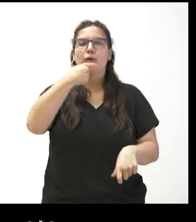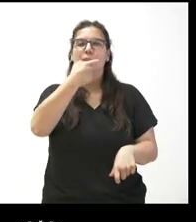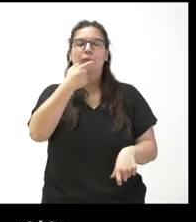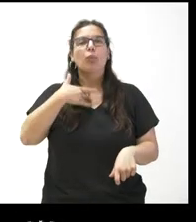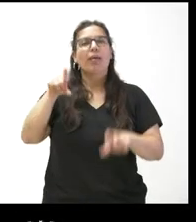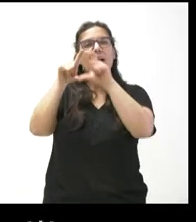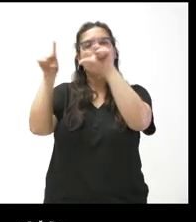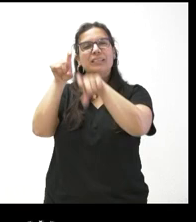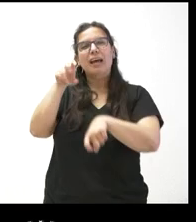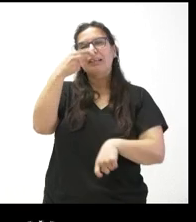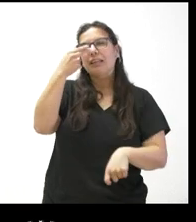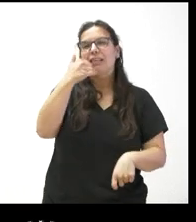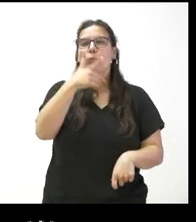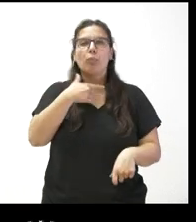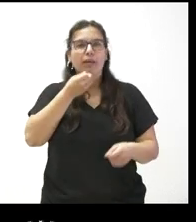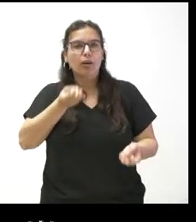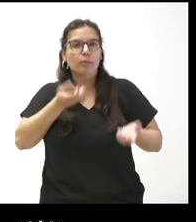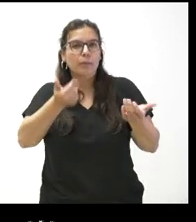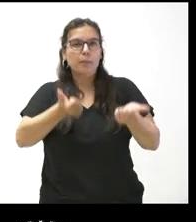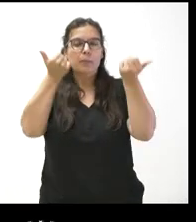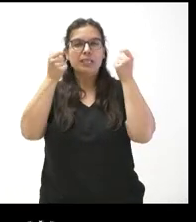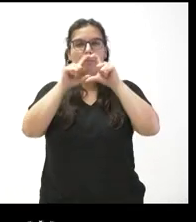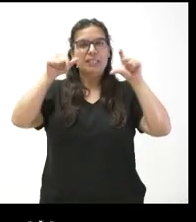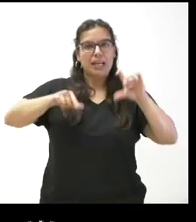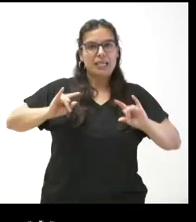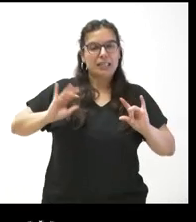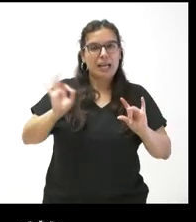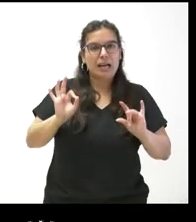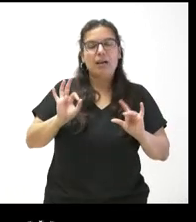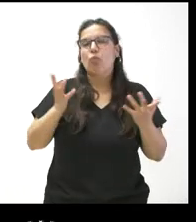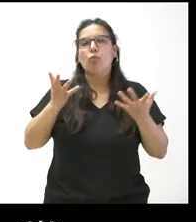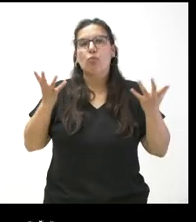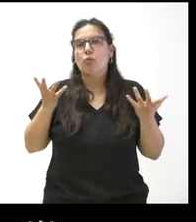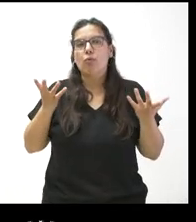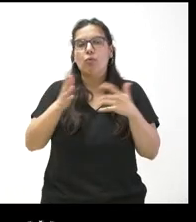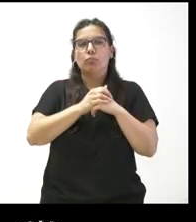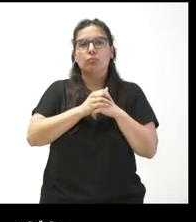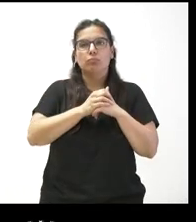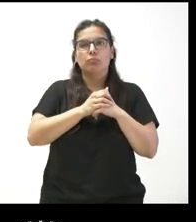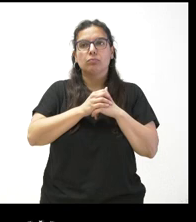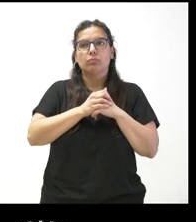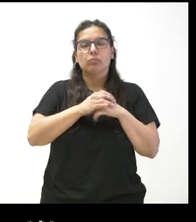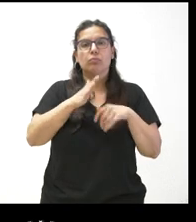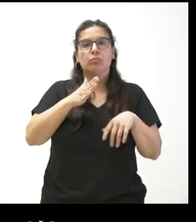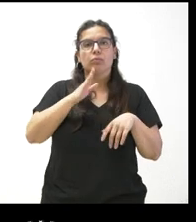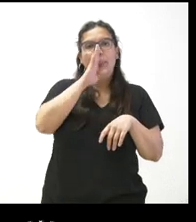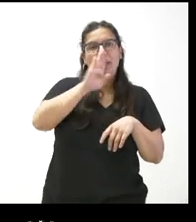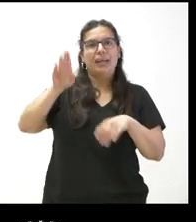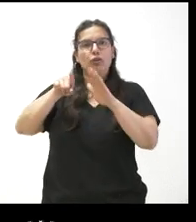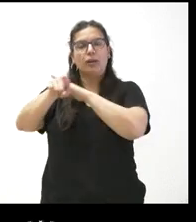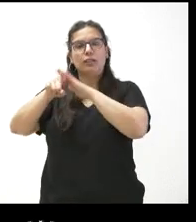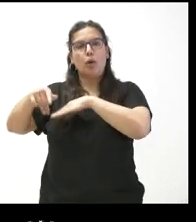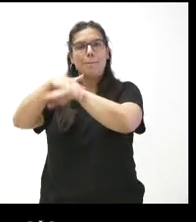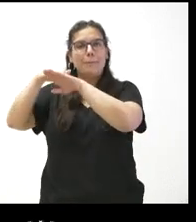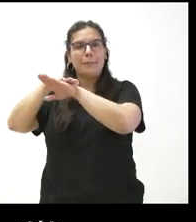no sé si puede avanzar algo más, si es alguna empresa de la comunidad. Si lo va a llevar directamente el ministerio, ¿ustedes cómo